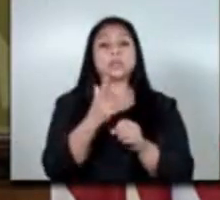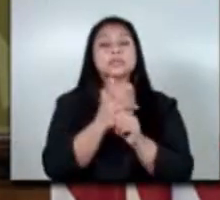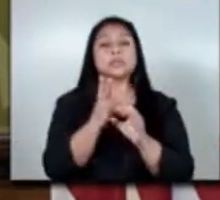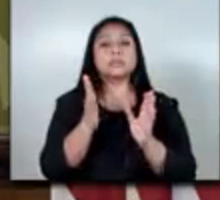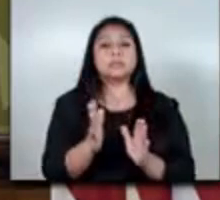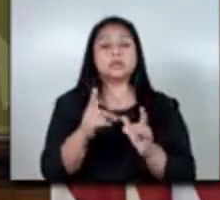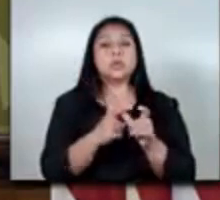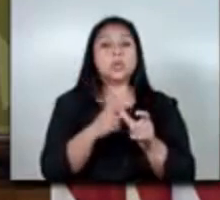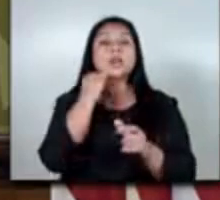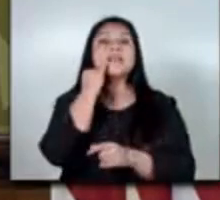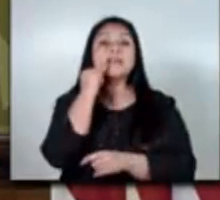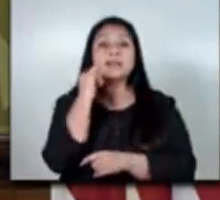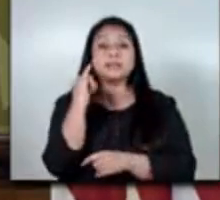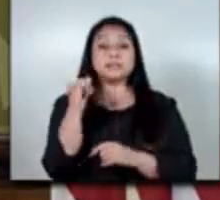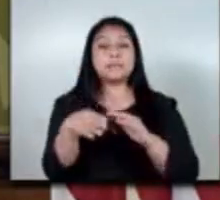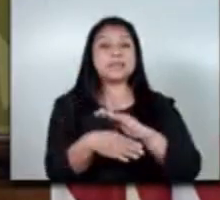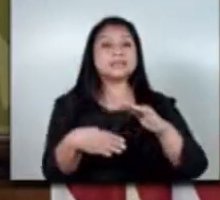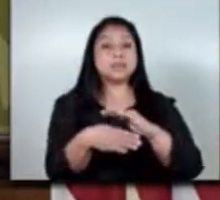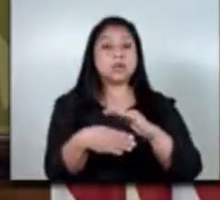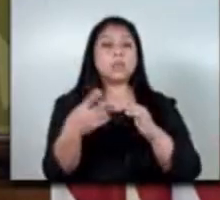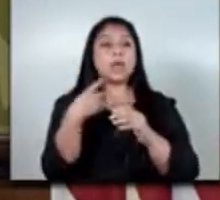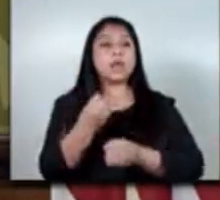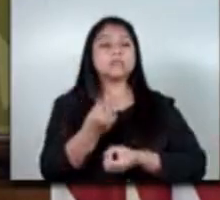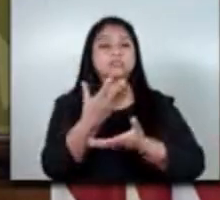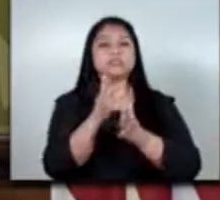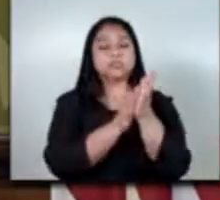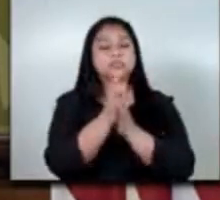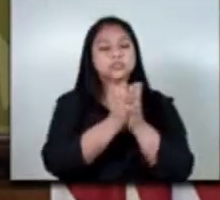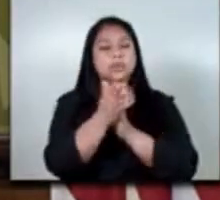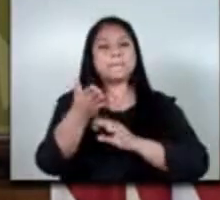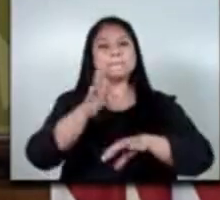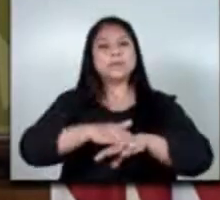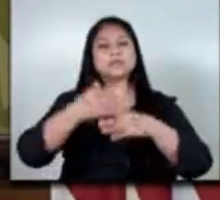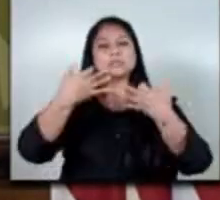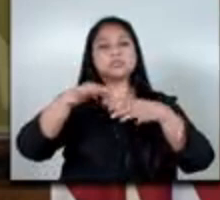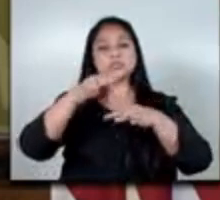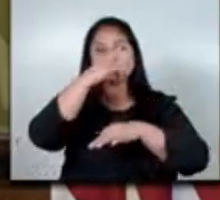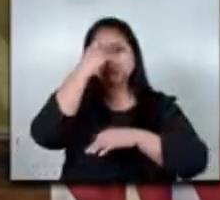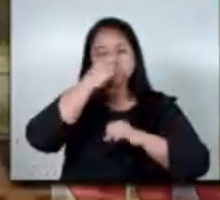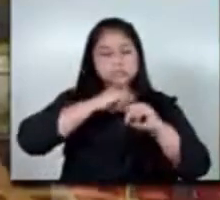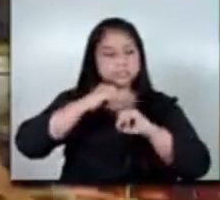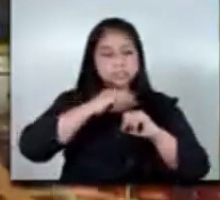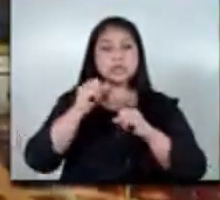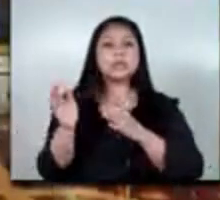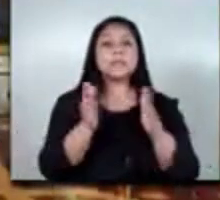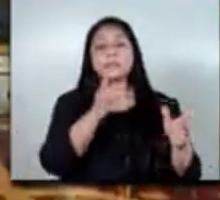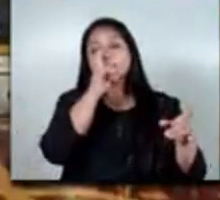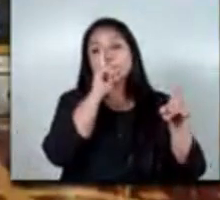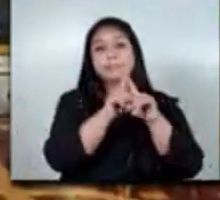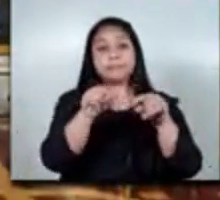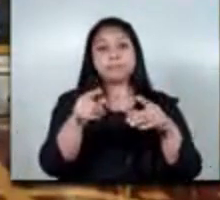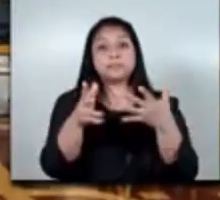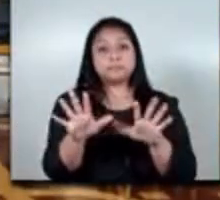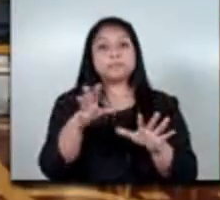inglés básico para que ellos puedan aprovechar de más oportunidades de trabajo también hemos contribuido al